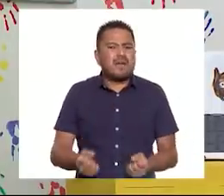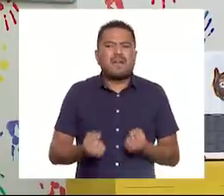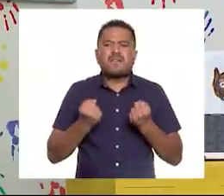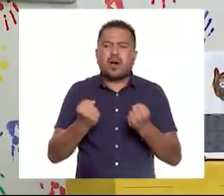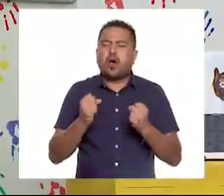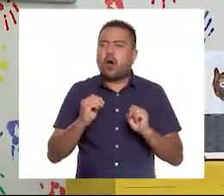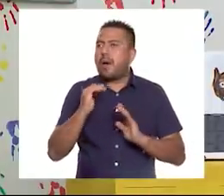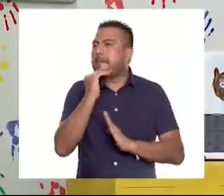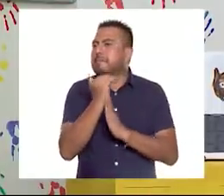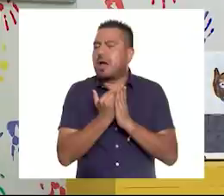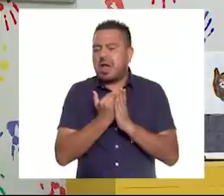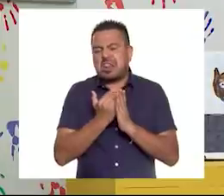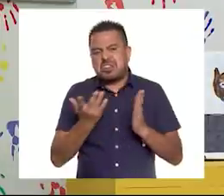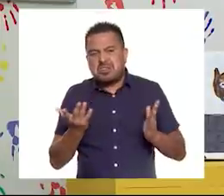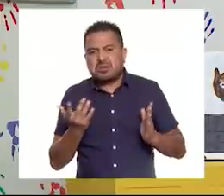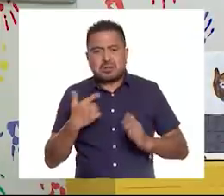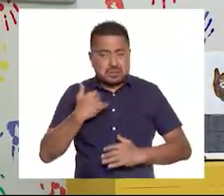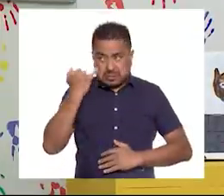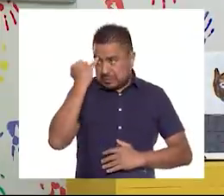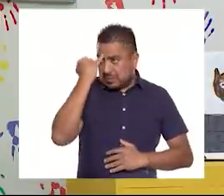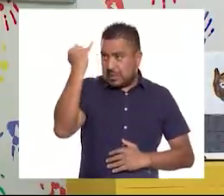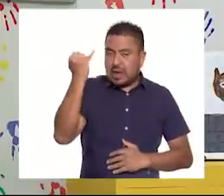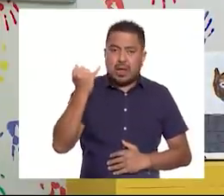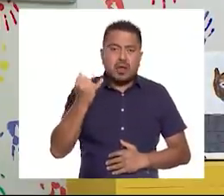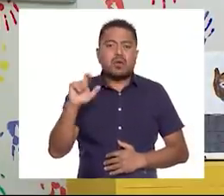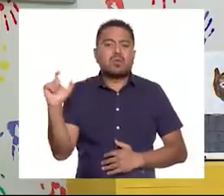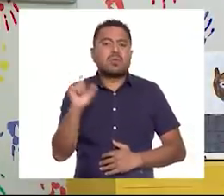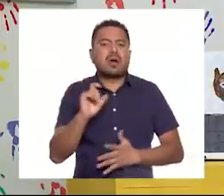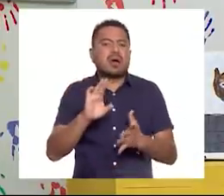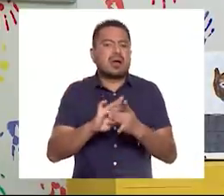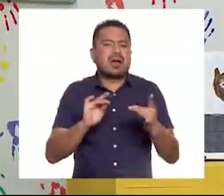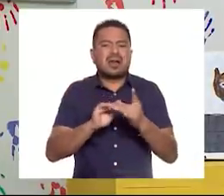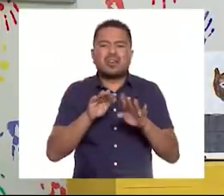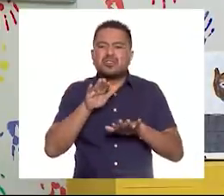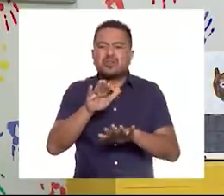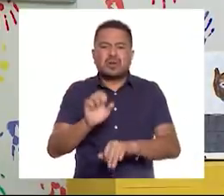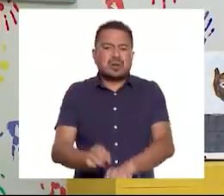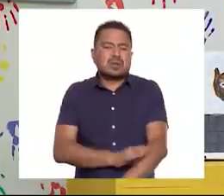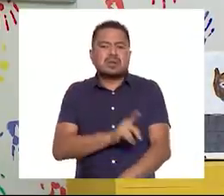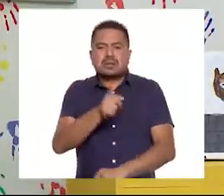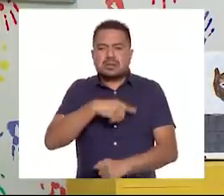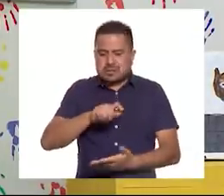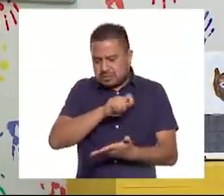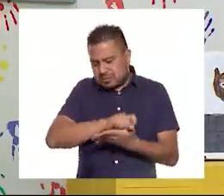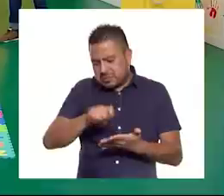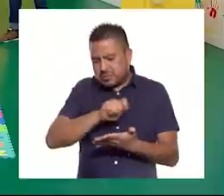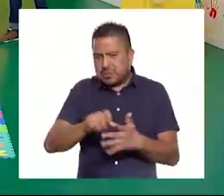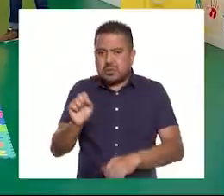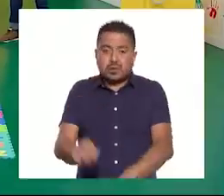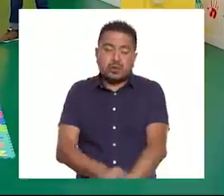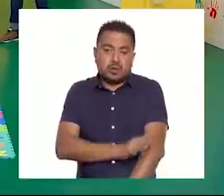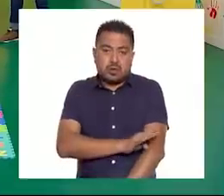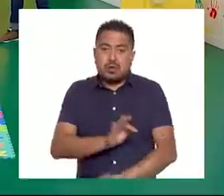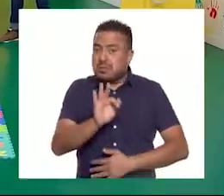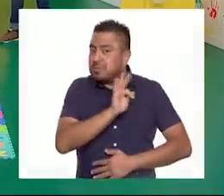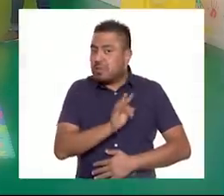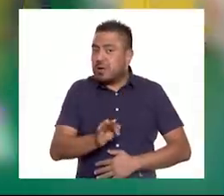menos intensas. Se me ocurre que cada que hablemos de una emoción, la anotemos en nuestro emocionómetro.